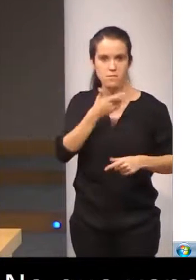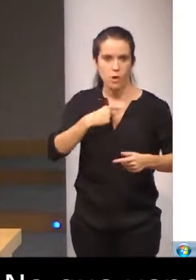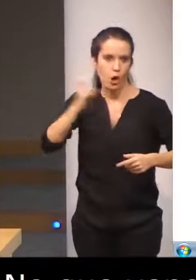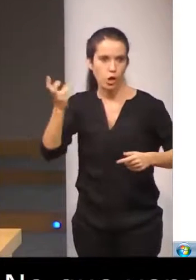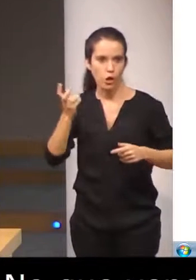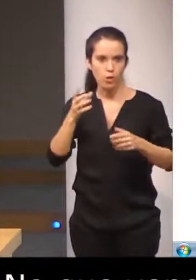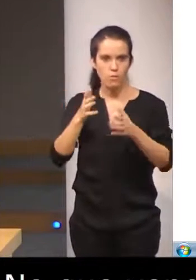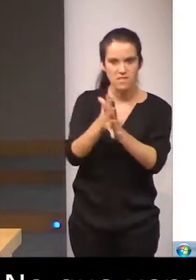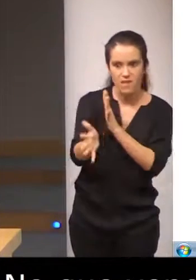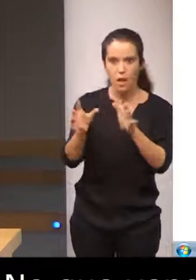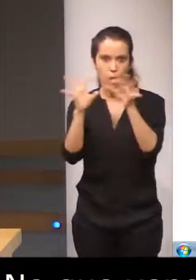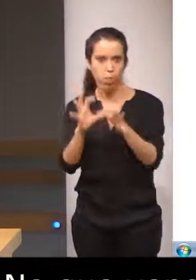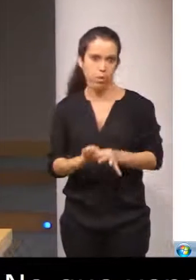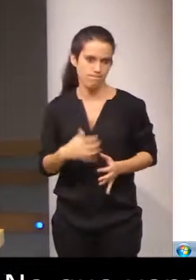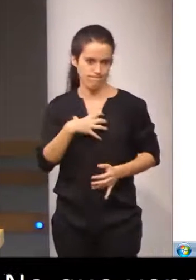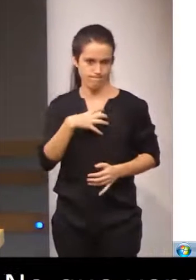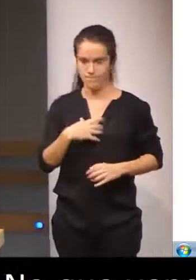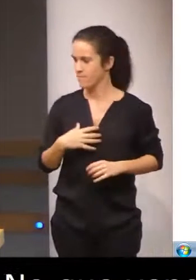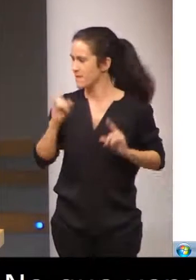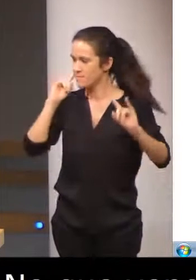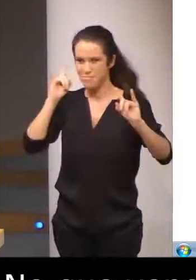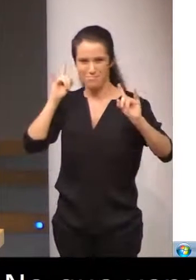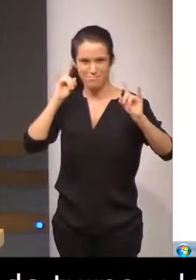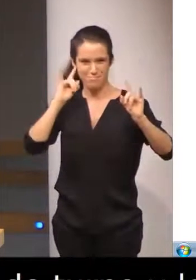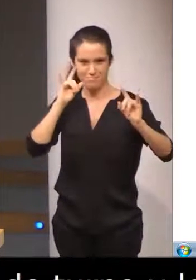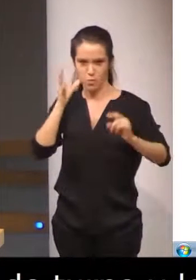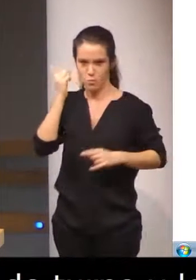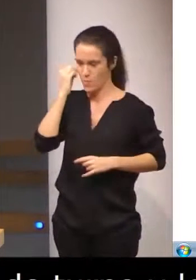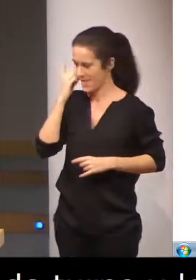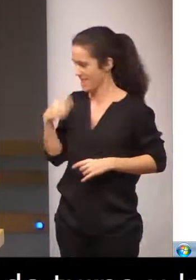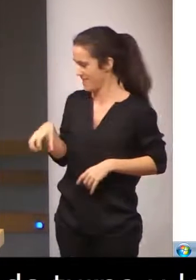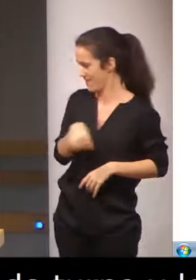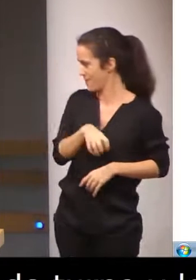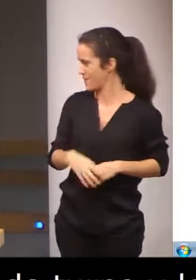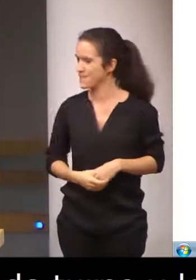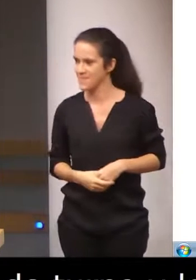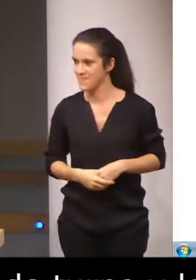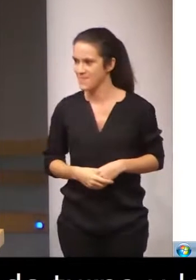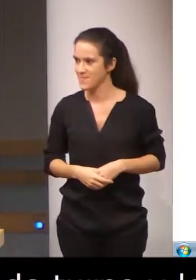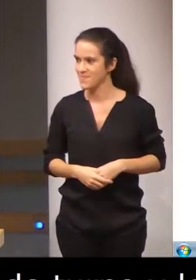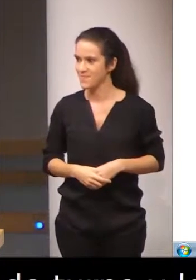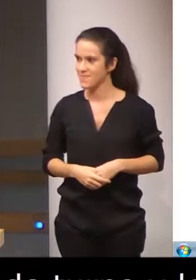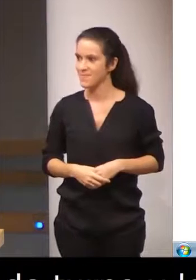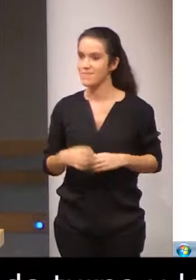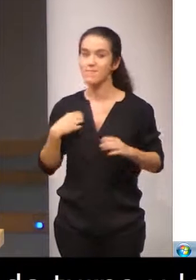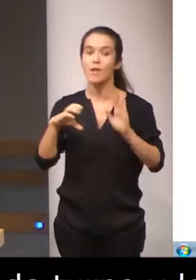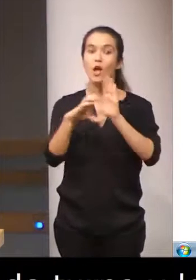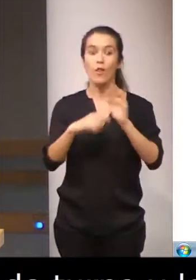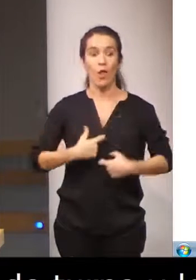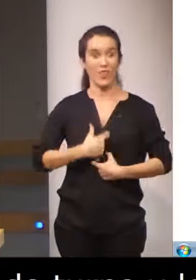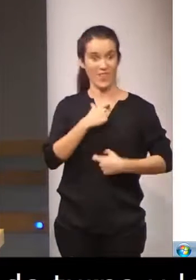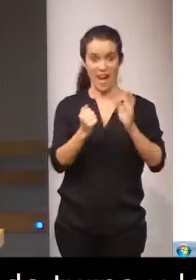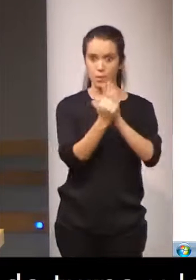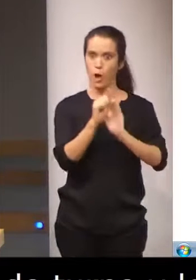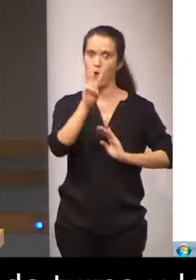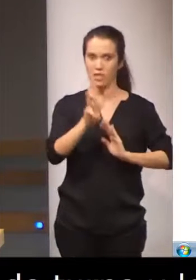artículo 3 del Código Civil español